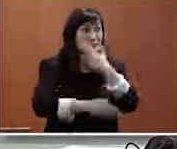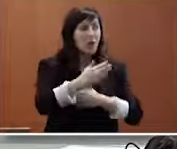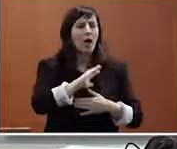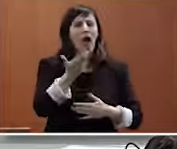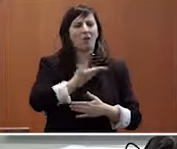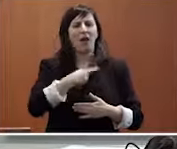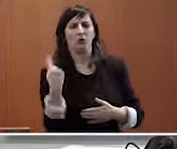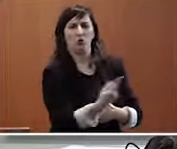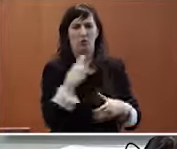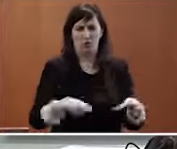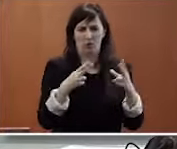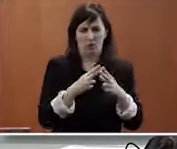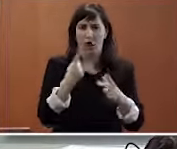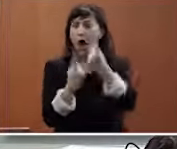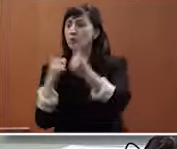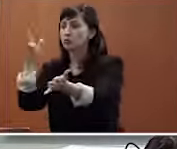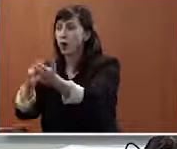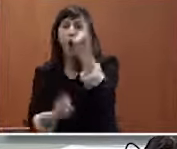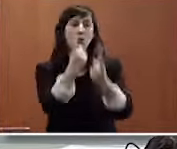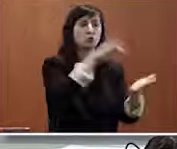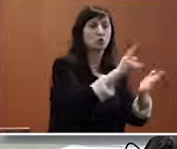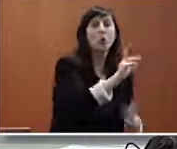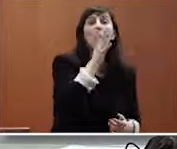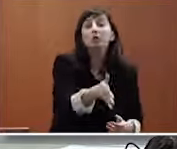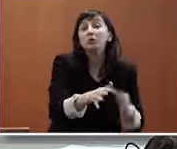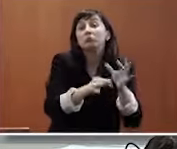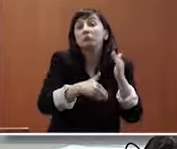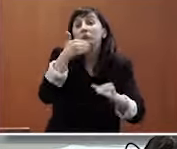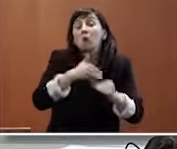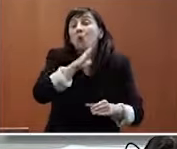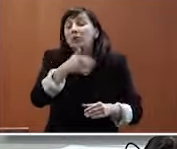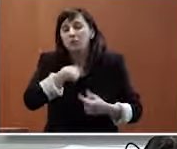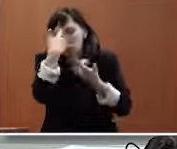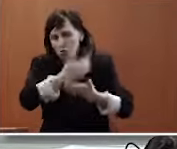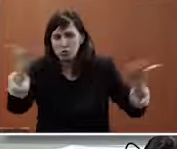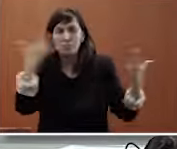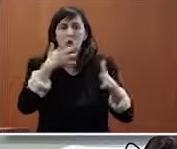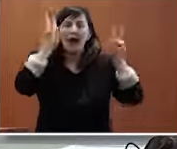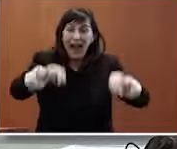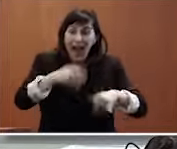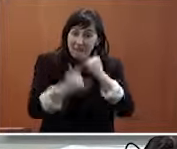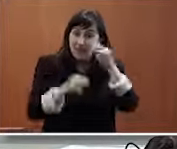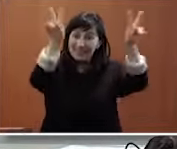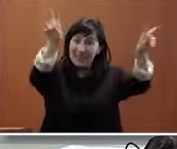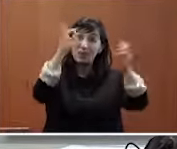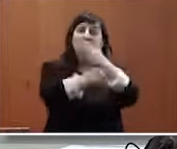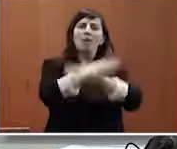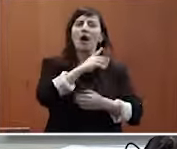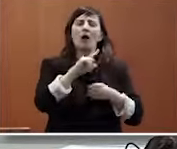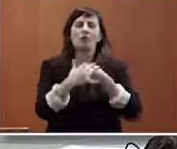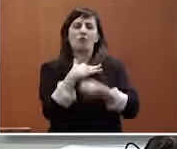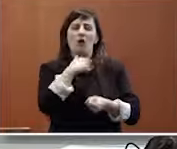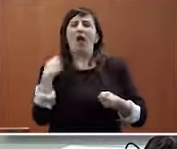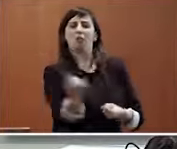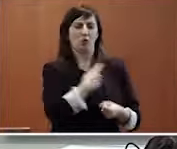toca a unha sí e outros non por razones que non sei se algún día entenderemos pero desde logo é un tema de la sociedade en seu conjunto consiguentemente